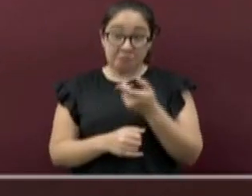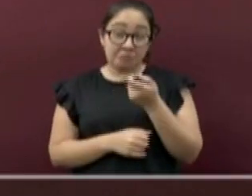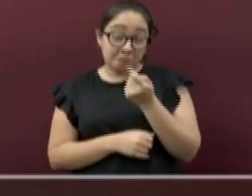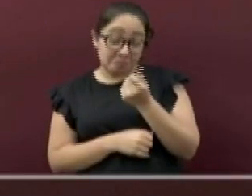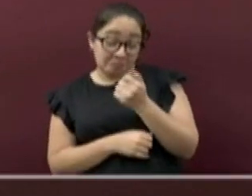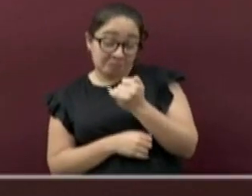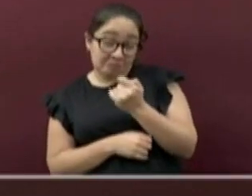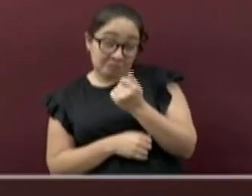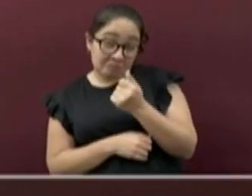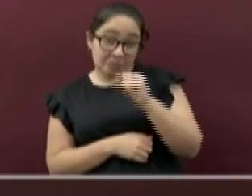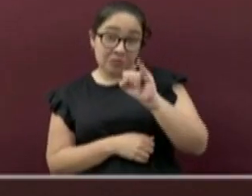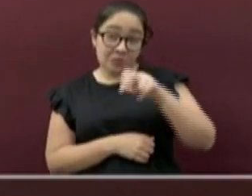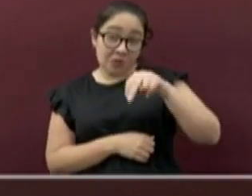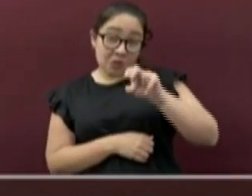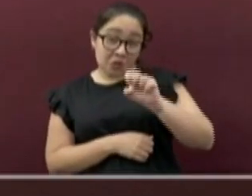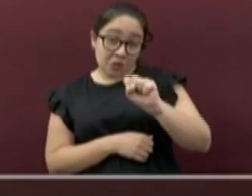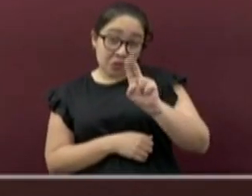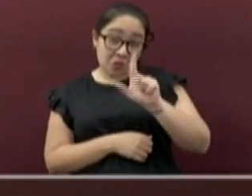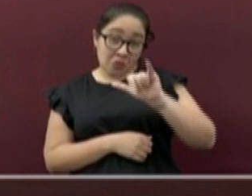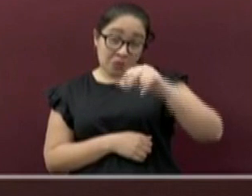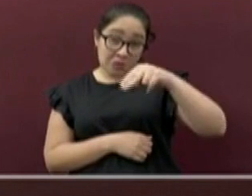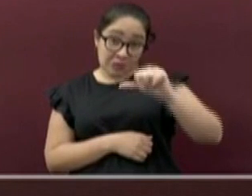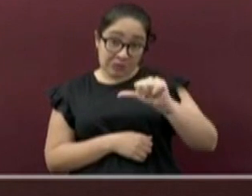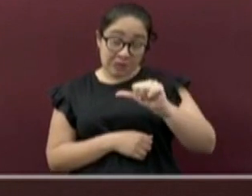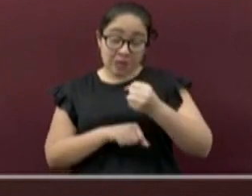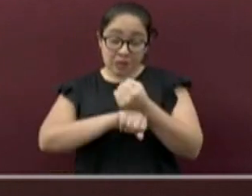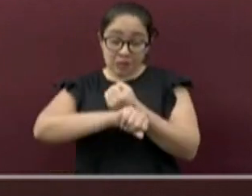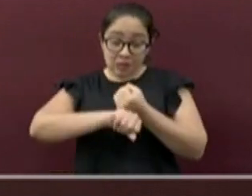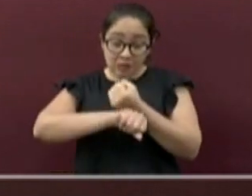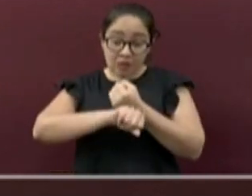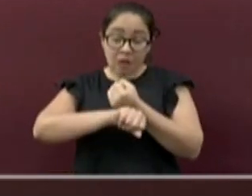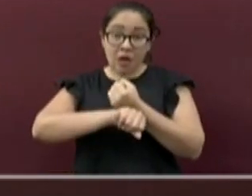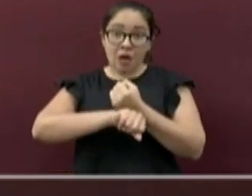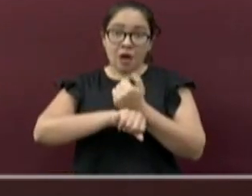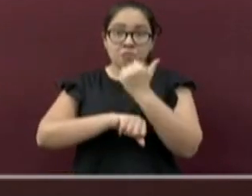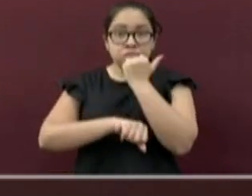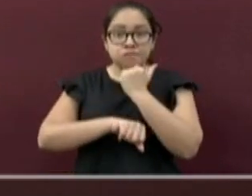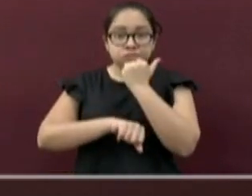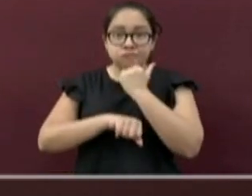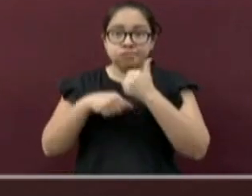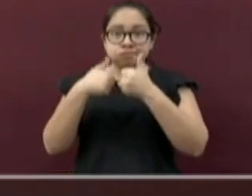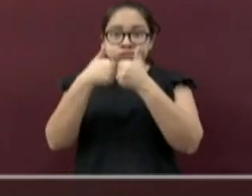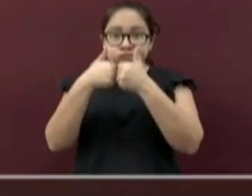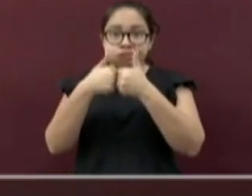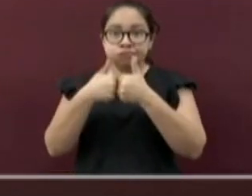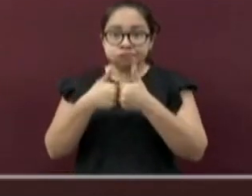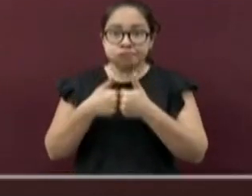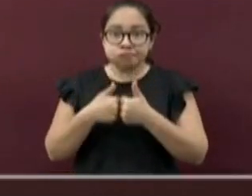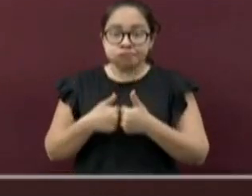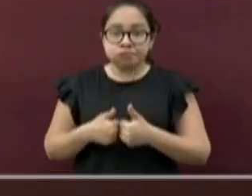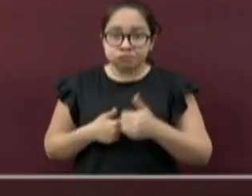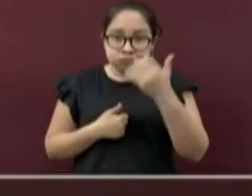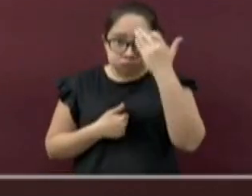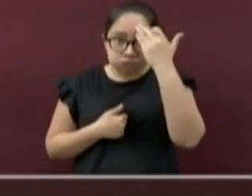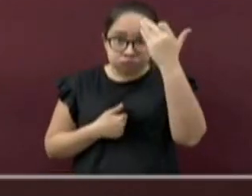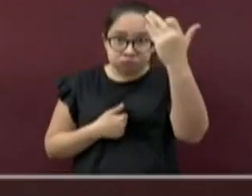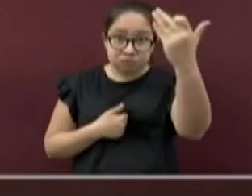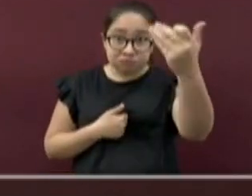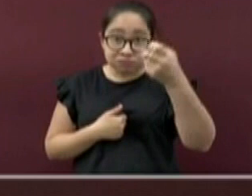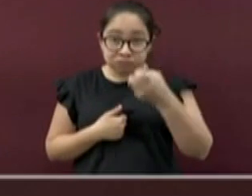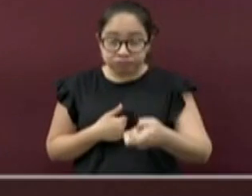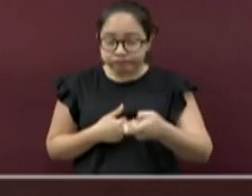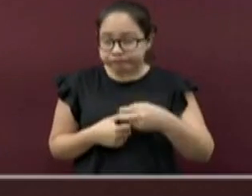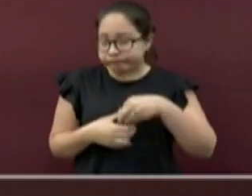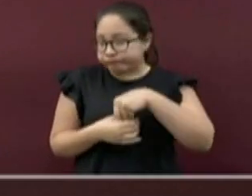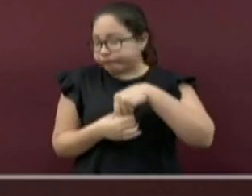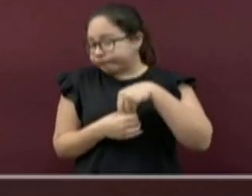glucosa se mantiene en la sangre y con el tiempo, este exceso puede tener complicaciones graves como